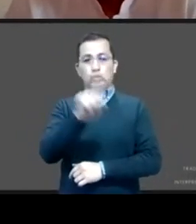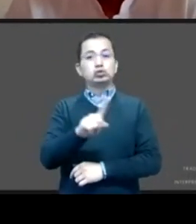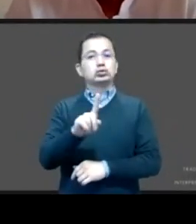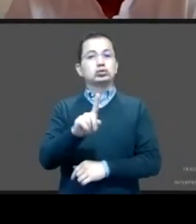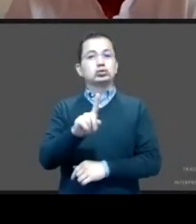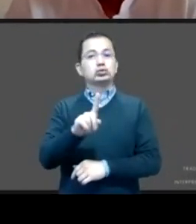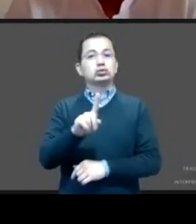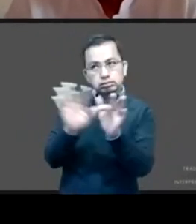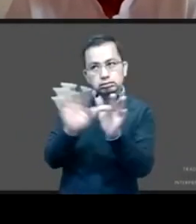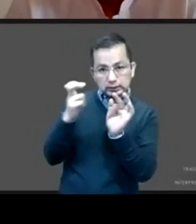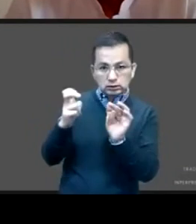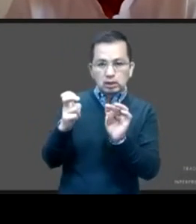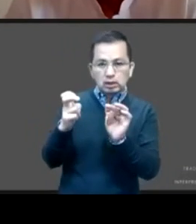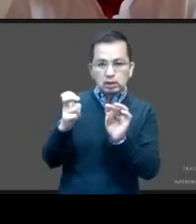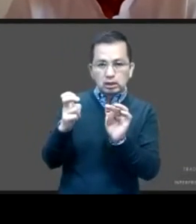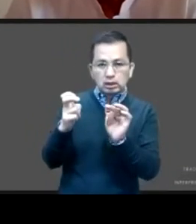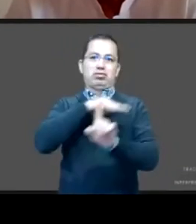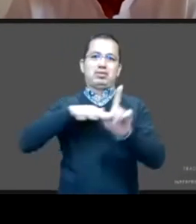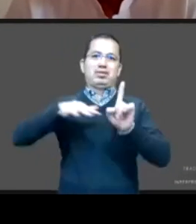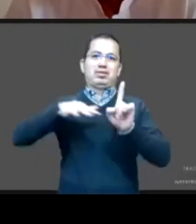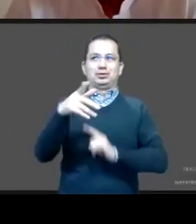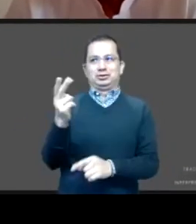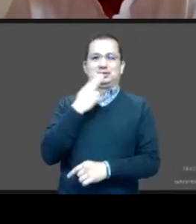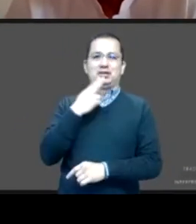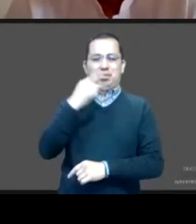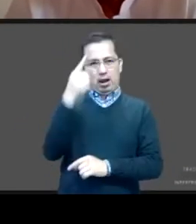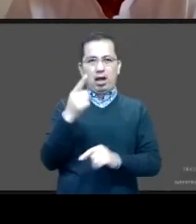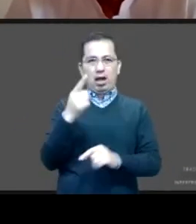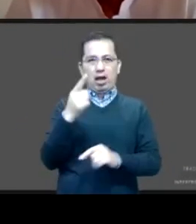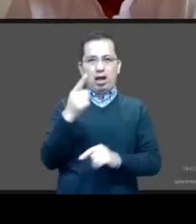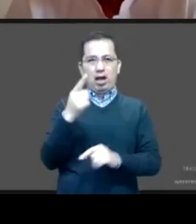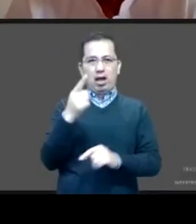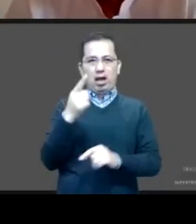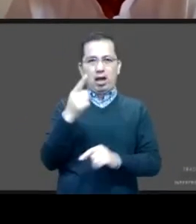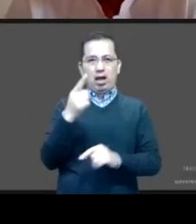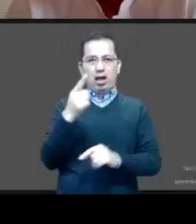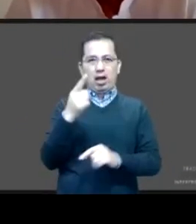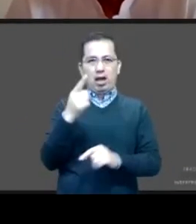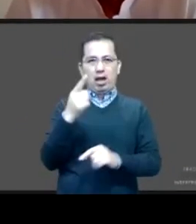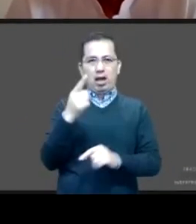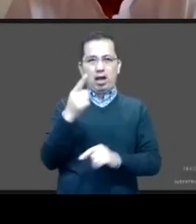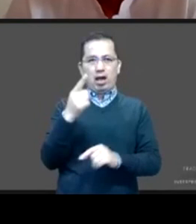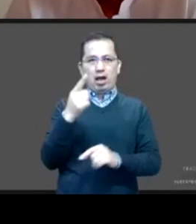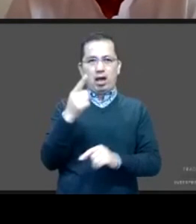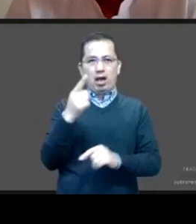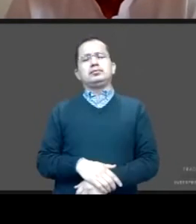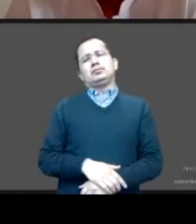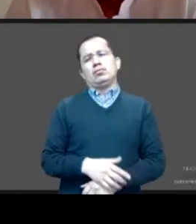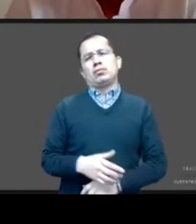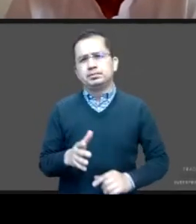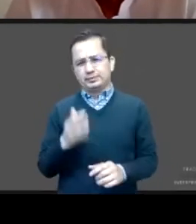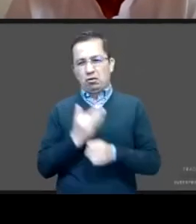estamos conversando esta tarde. Yo creo que tal y como lo señala el título de este